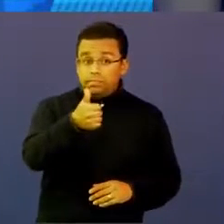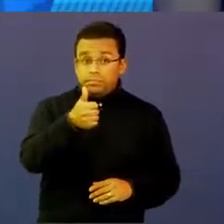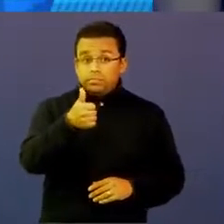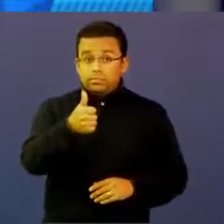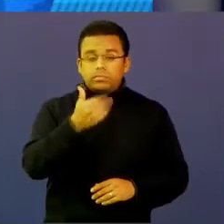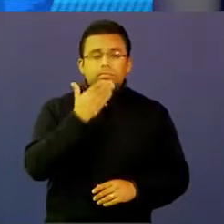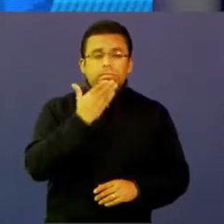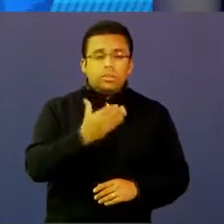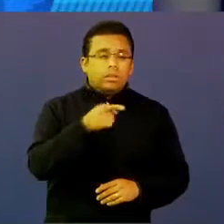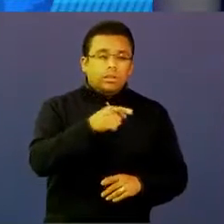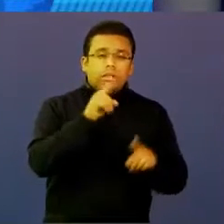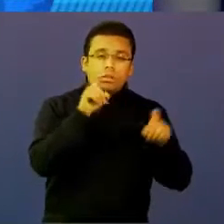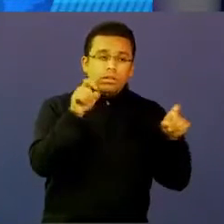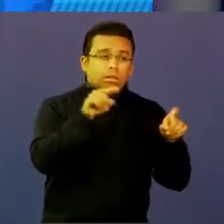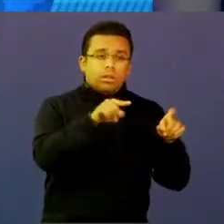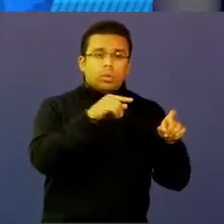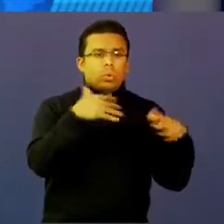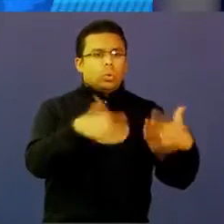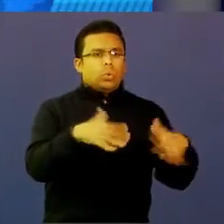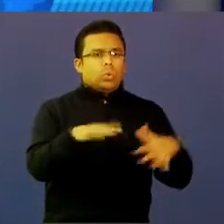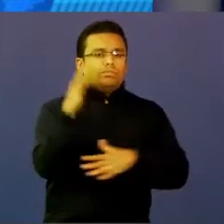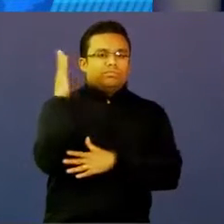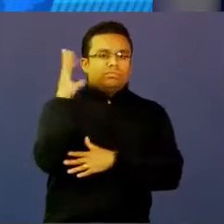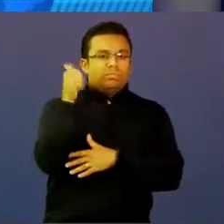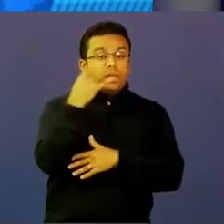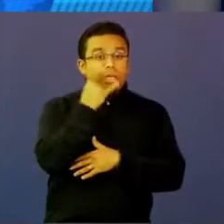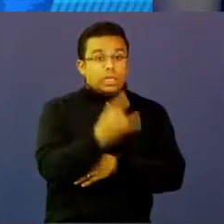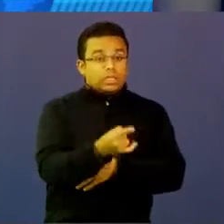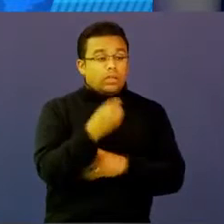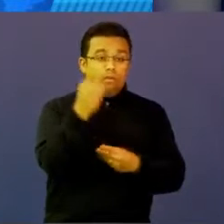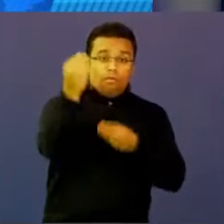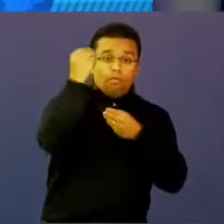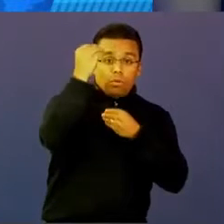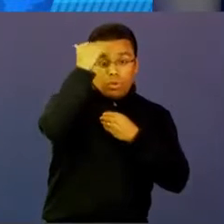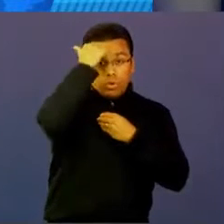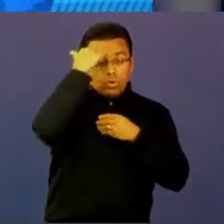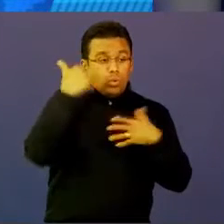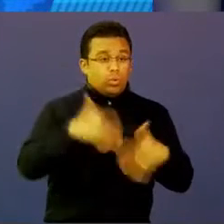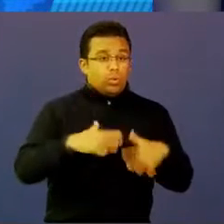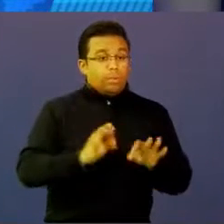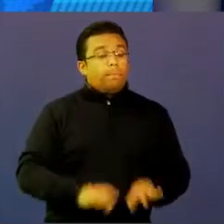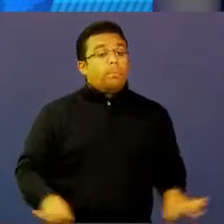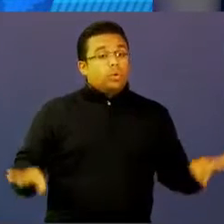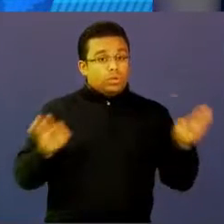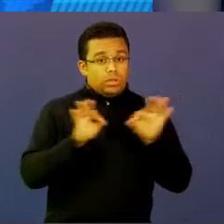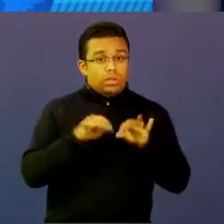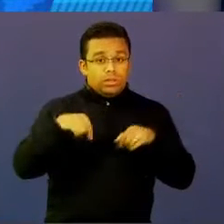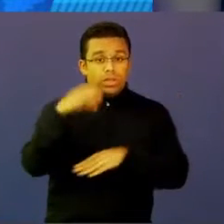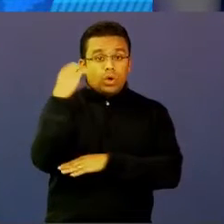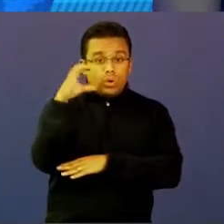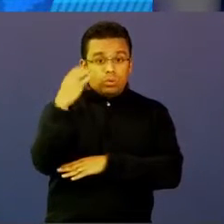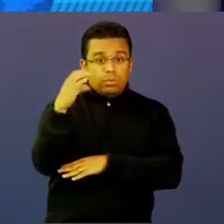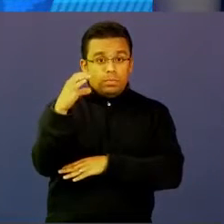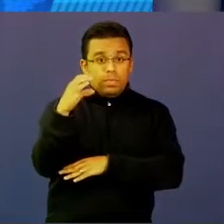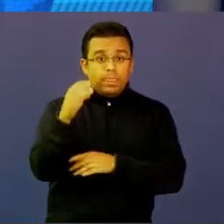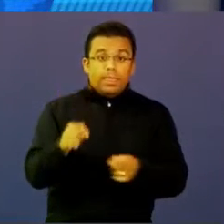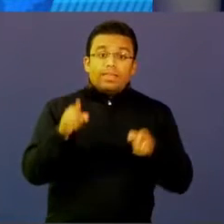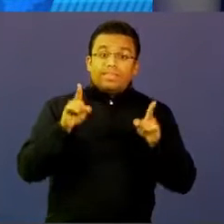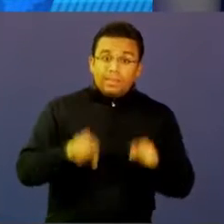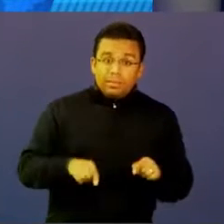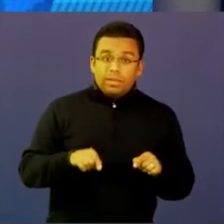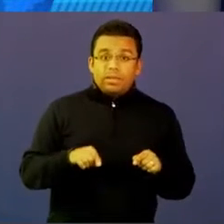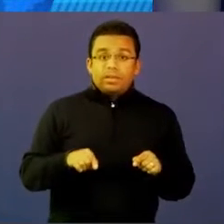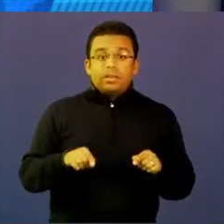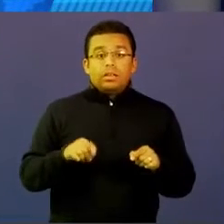charla muy interesante sobre el tema de formación de docentes que creo que es fundamental para el país. Y que es muy